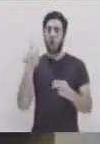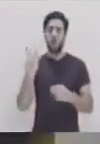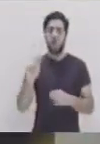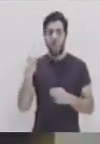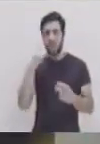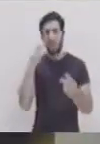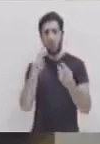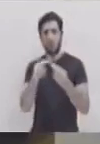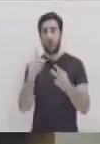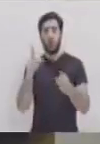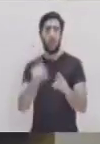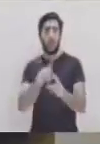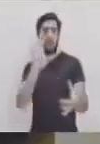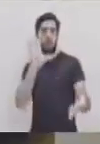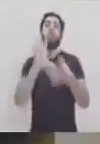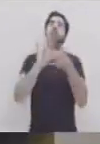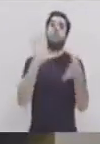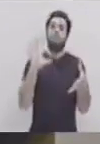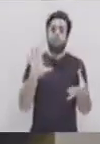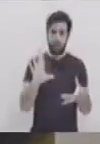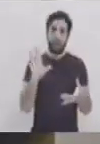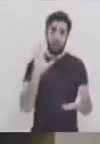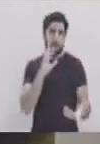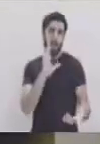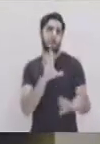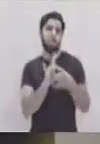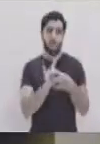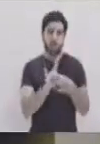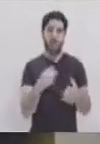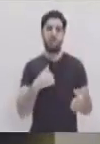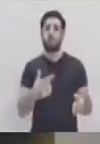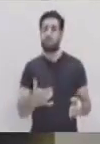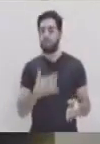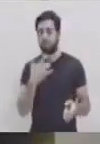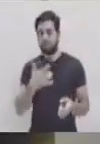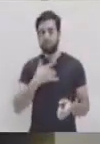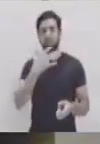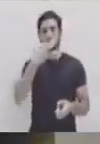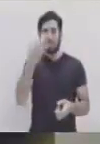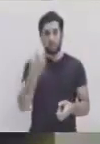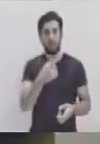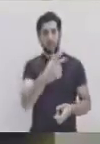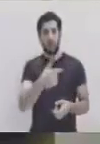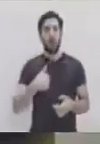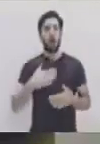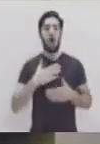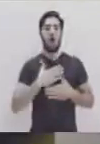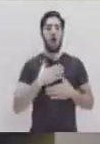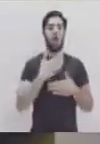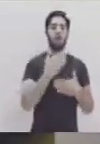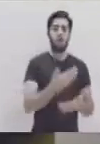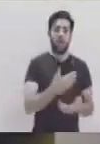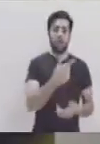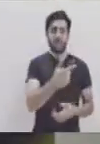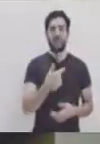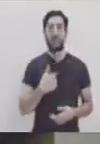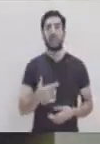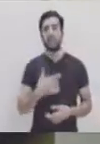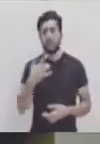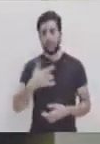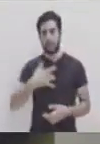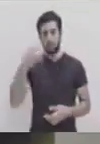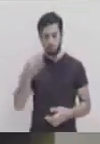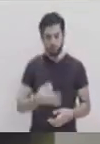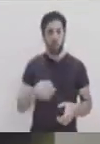meses, pero hicimos como clic, por decirte algo, ¿verdad? Entonces, es aquella persona con la que sentimos realmente confianza, lo